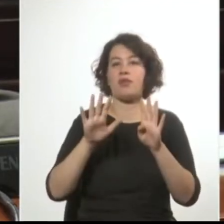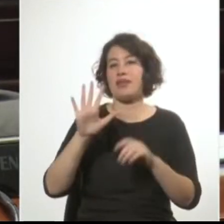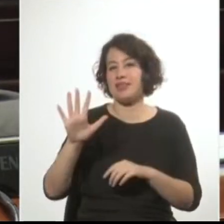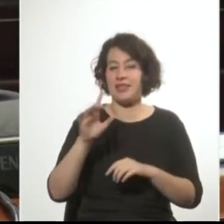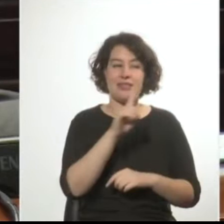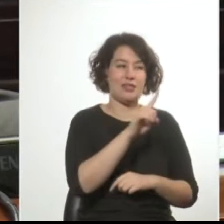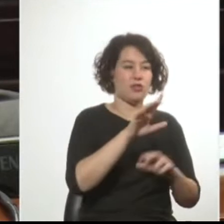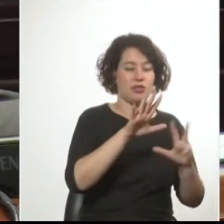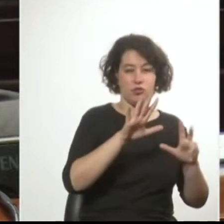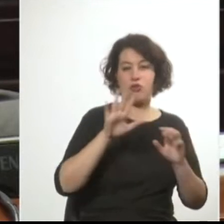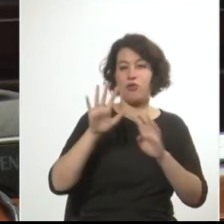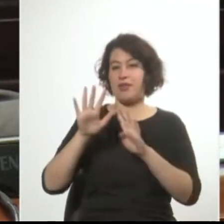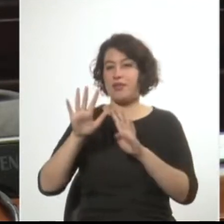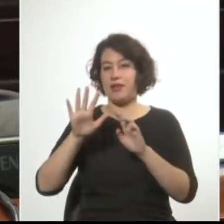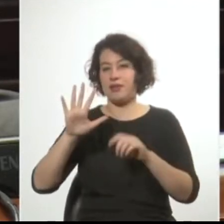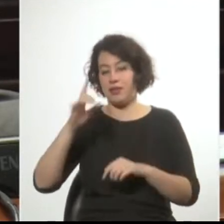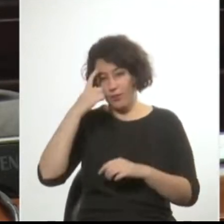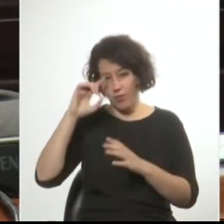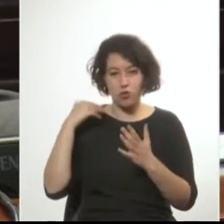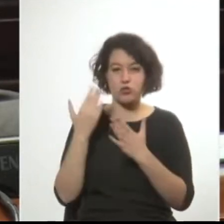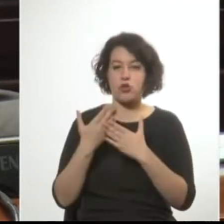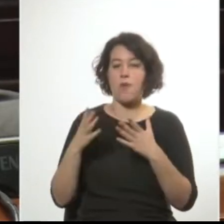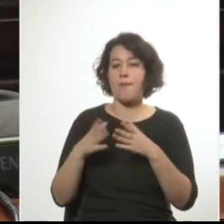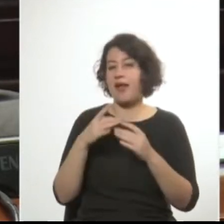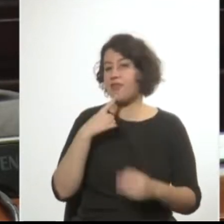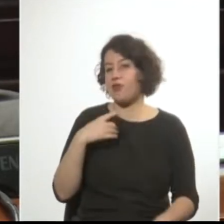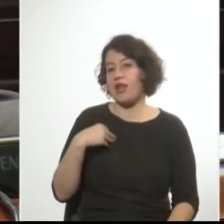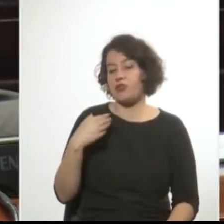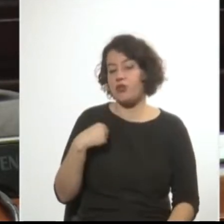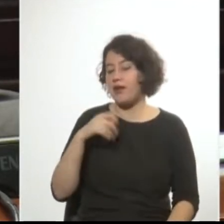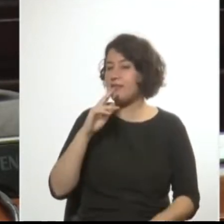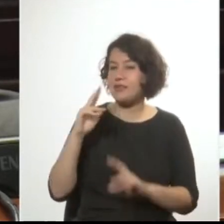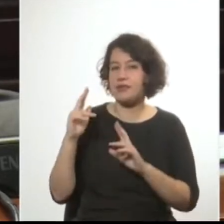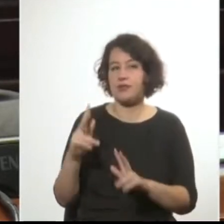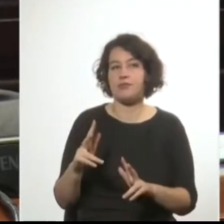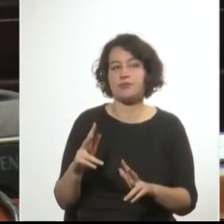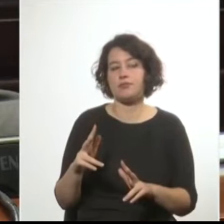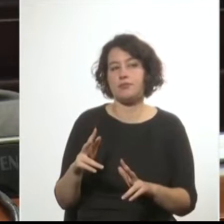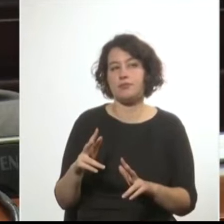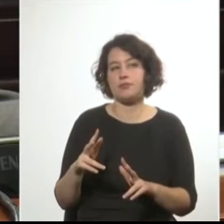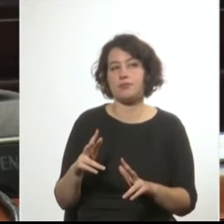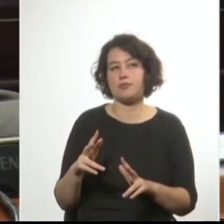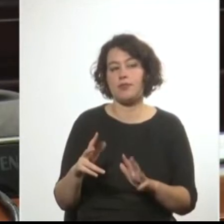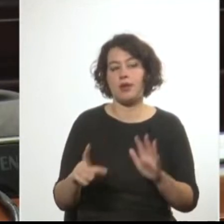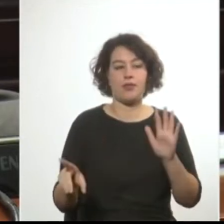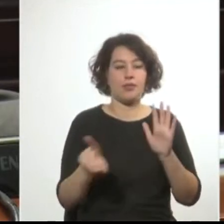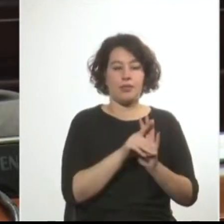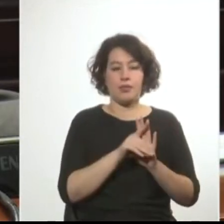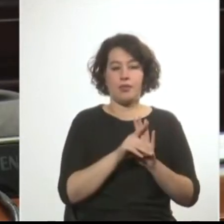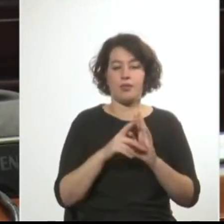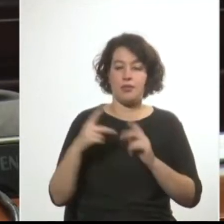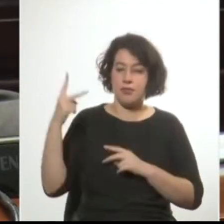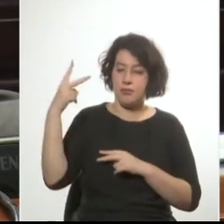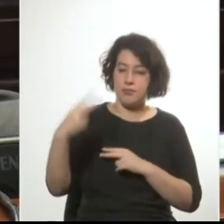en 118 la moción propuesta por el Partido Nacional que establecía decrétase por el término de